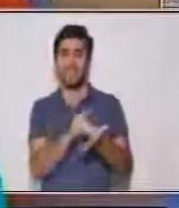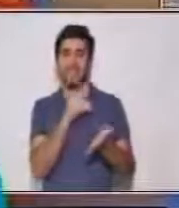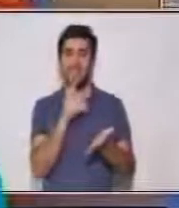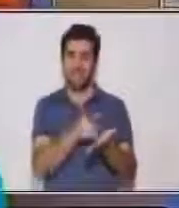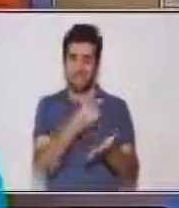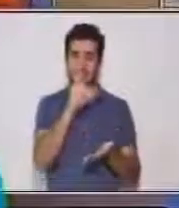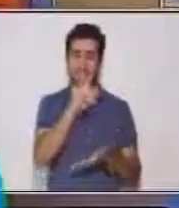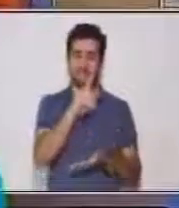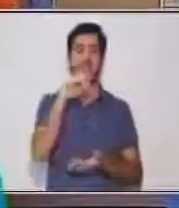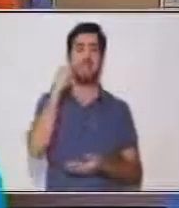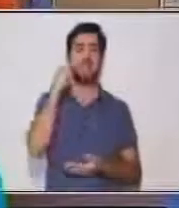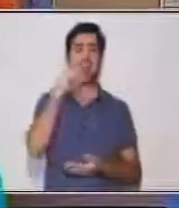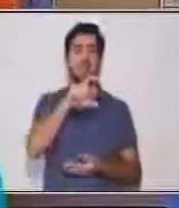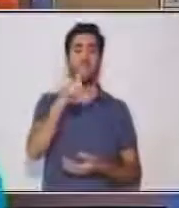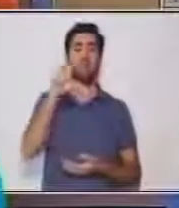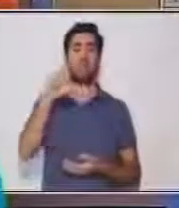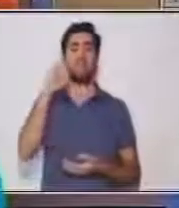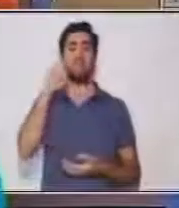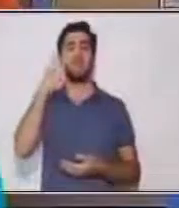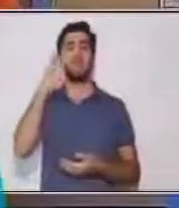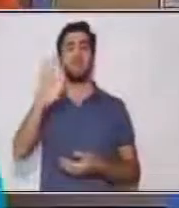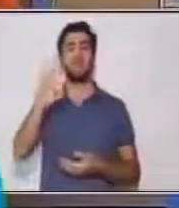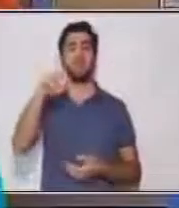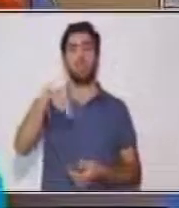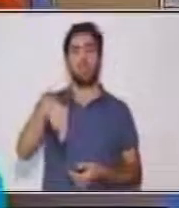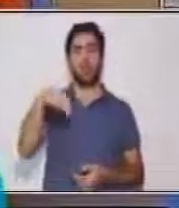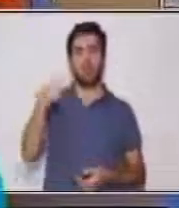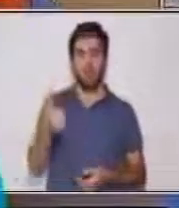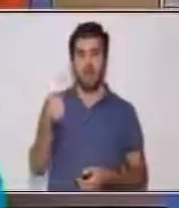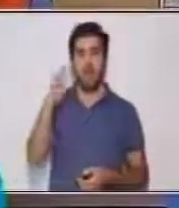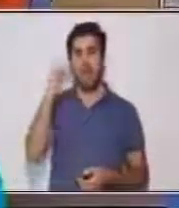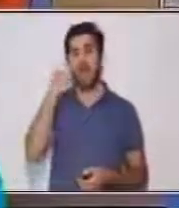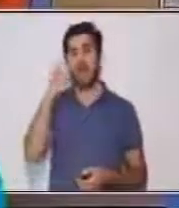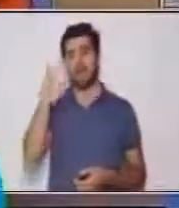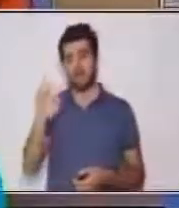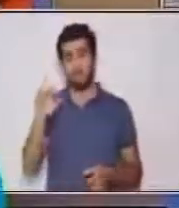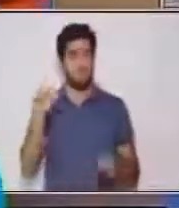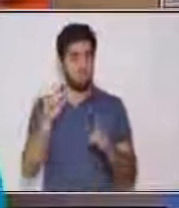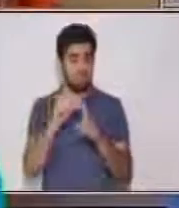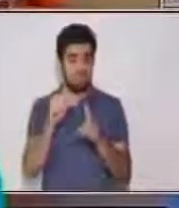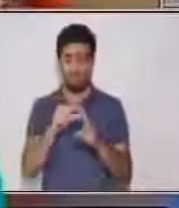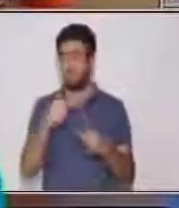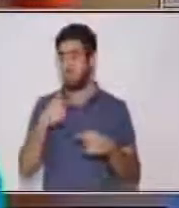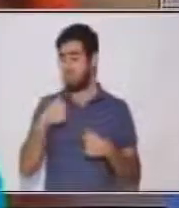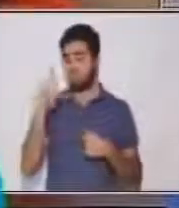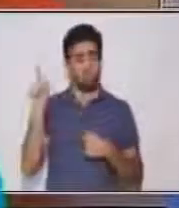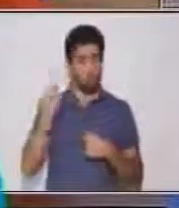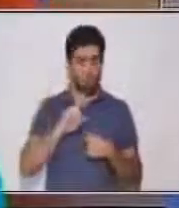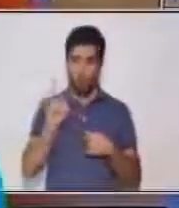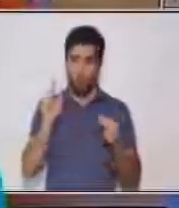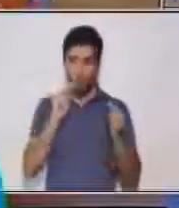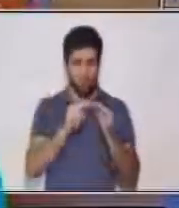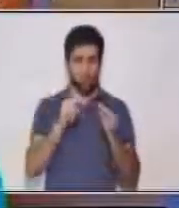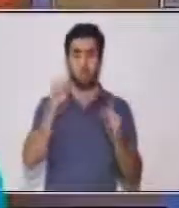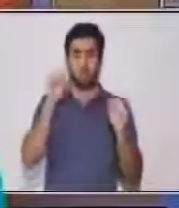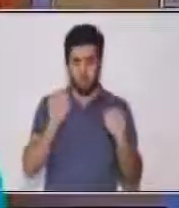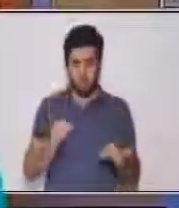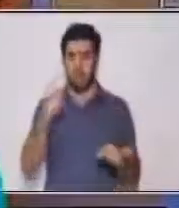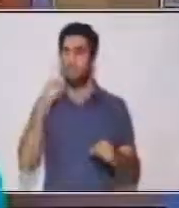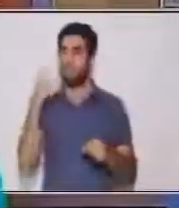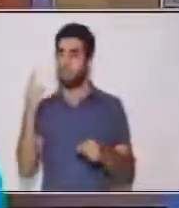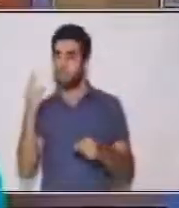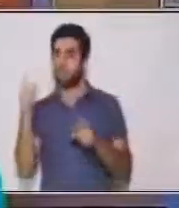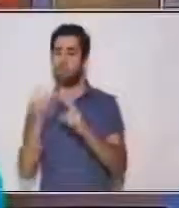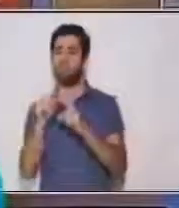Si yo encuentro una palabra la cual no conozco su significado, debo emplear el diccionario. Vamos a ver los